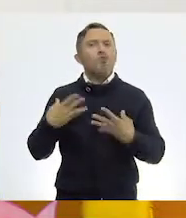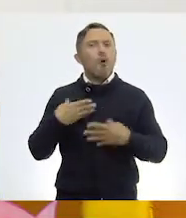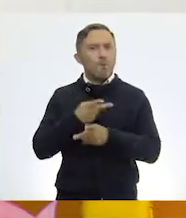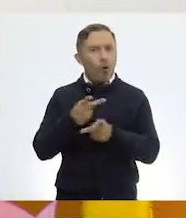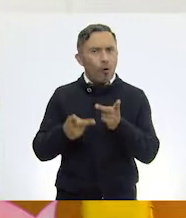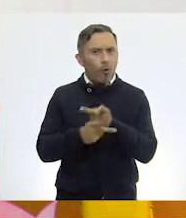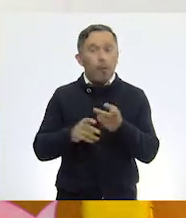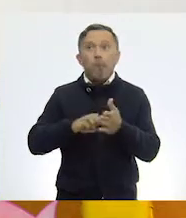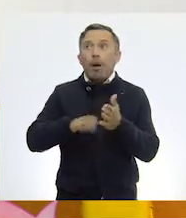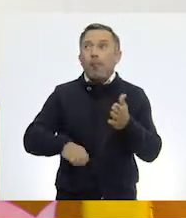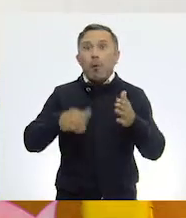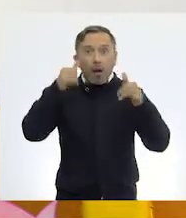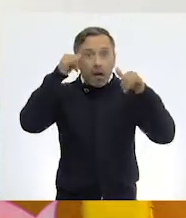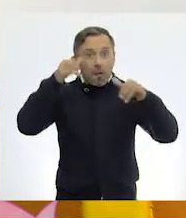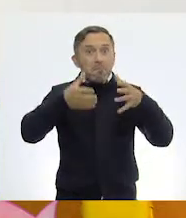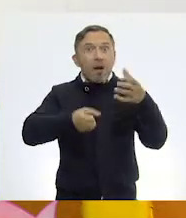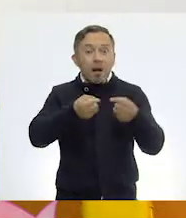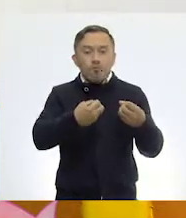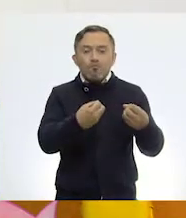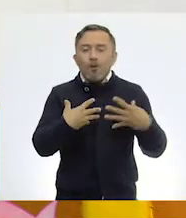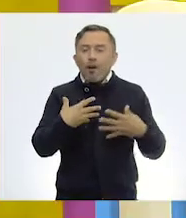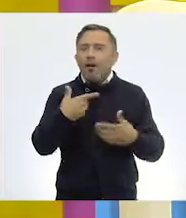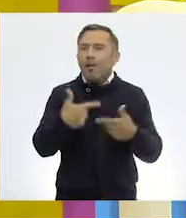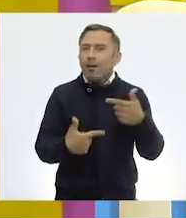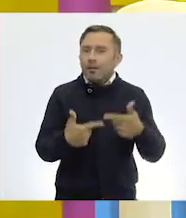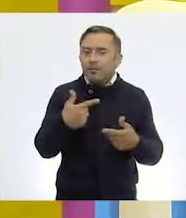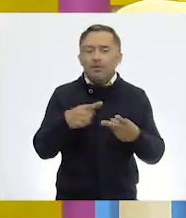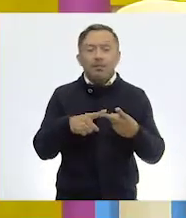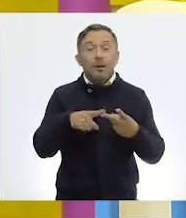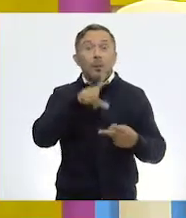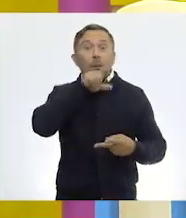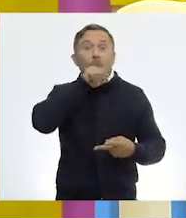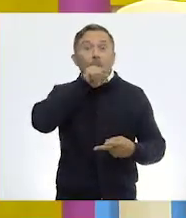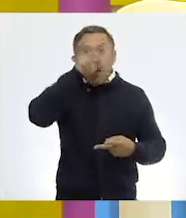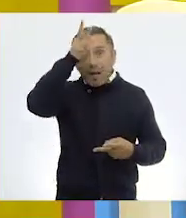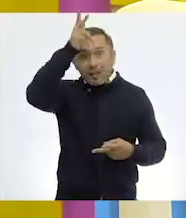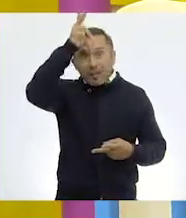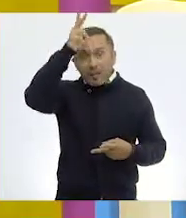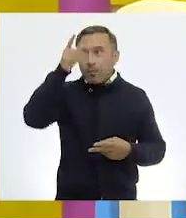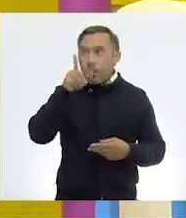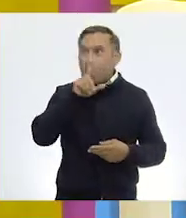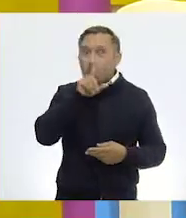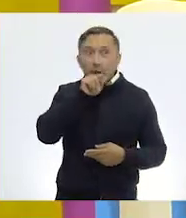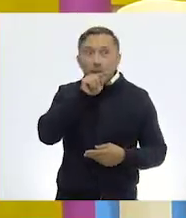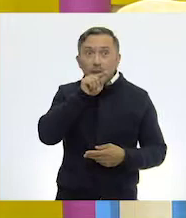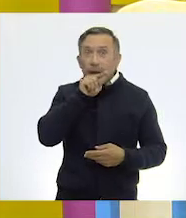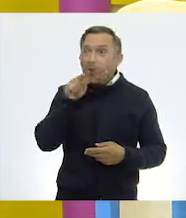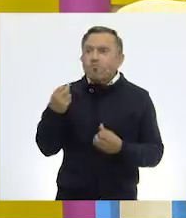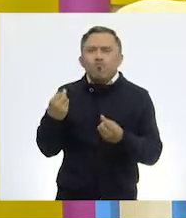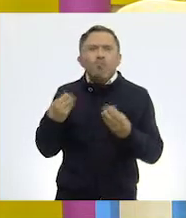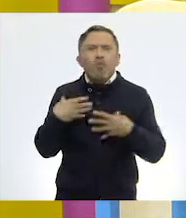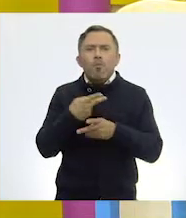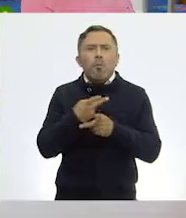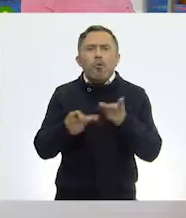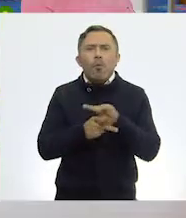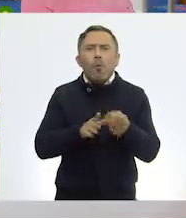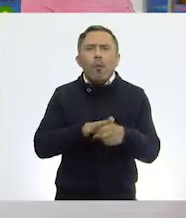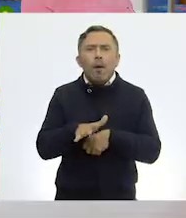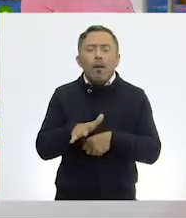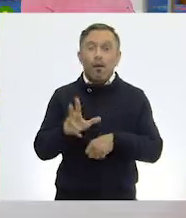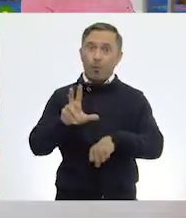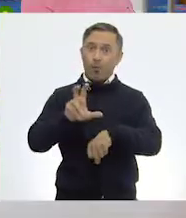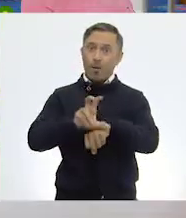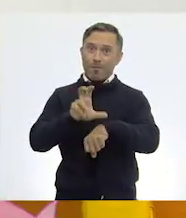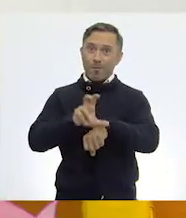vaca, la gallina. ¡Gallina, claro! ¿Cuál es el derivado de la gallina? ¡Los huevos! ¡Los huevos! Muy